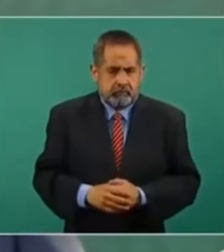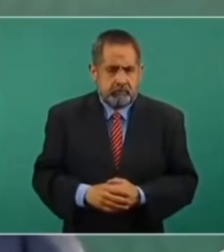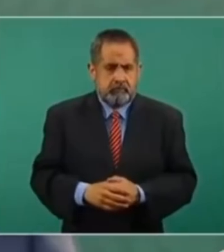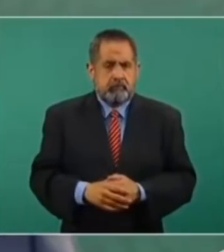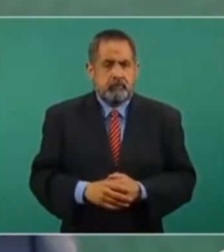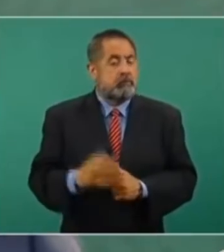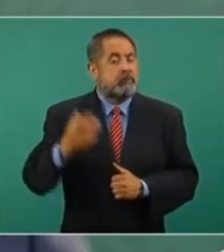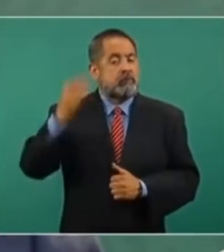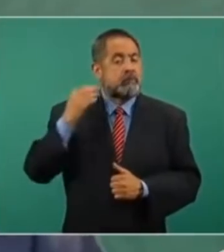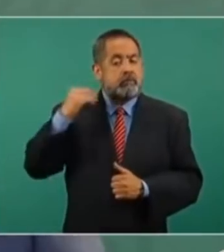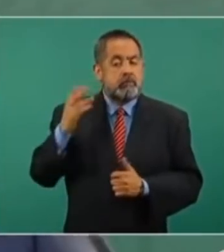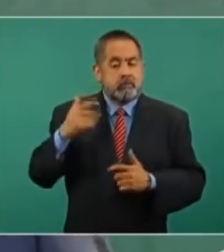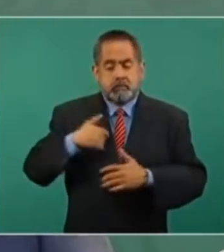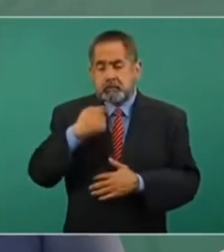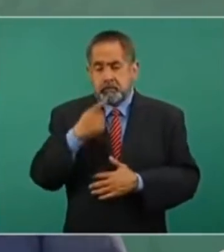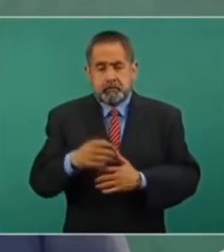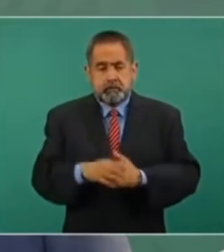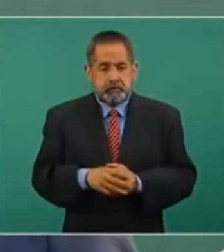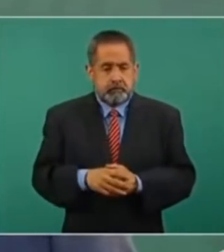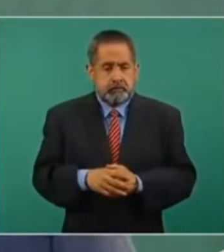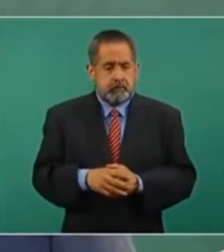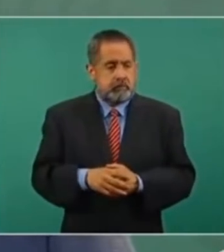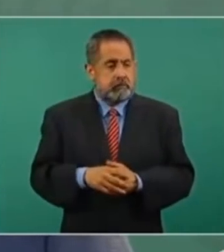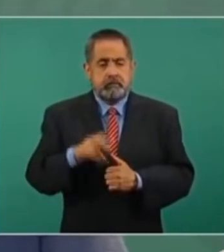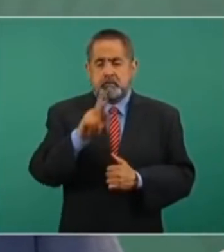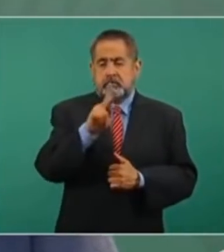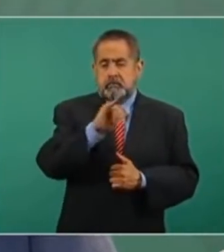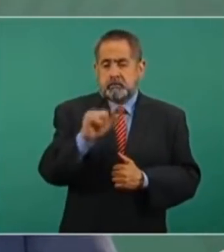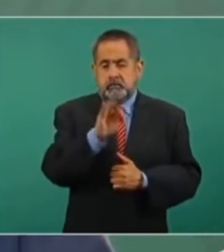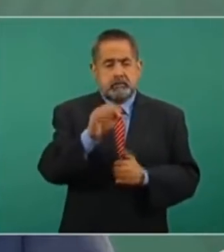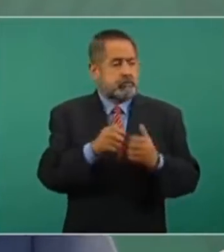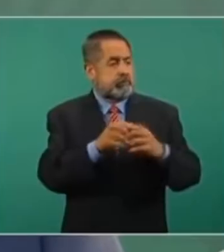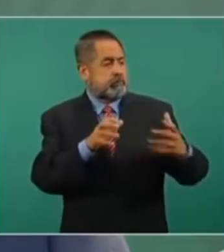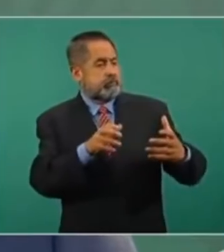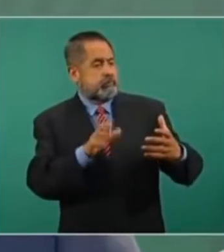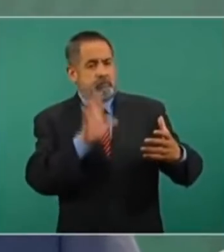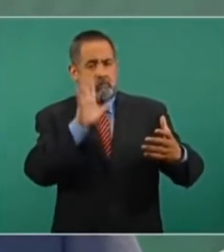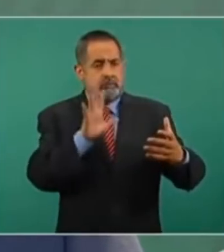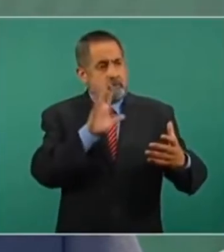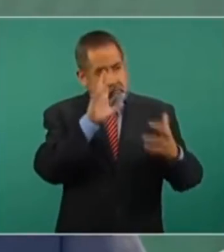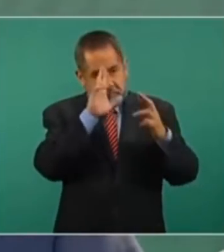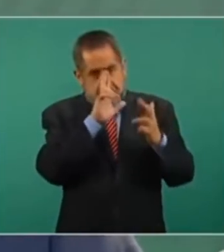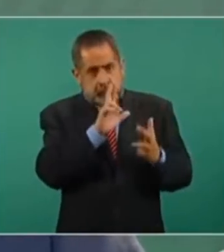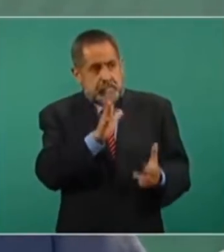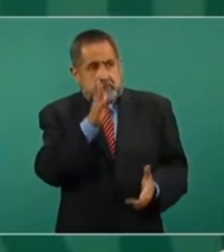Antes, decía yo, el Poder Judicial era como el castillo de la pureza.